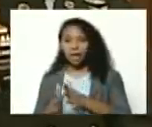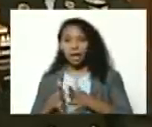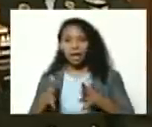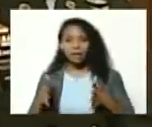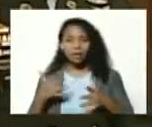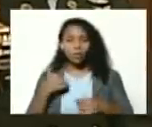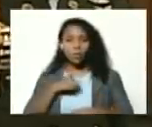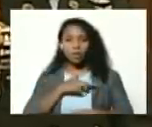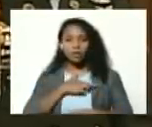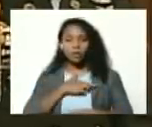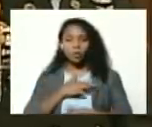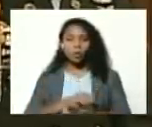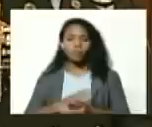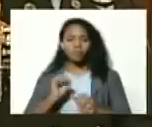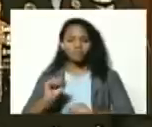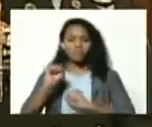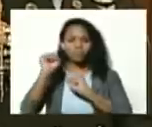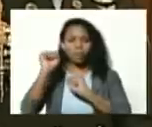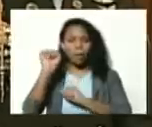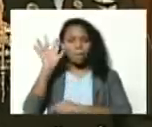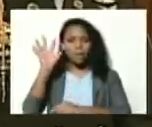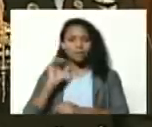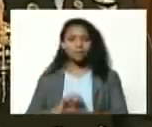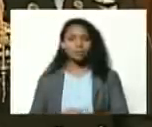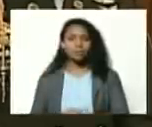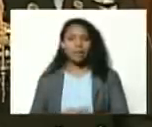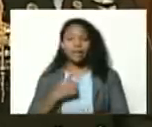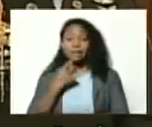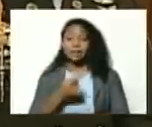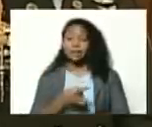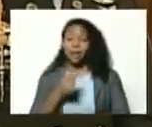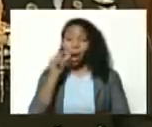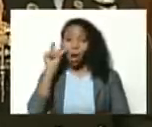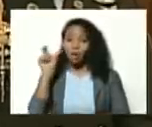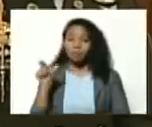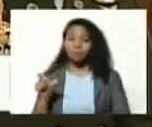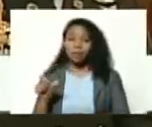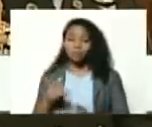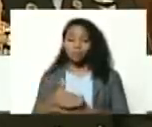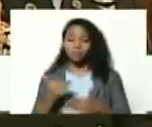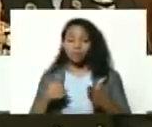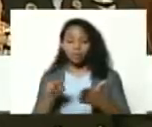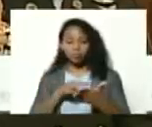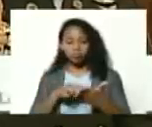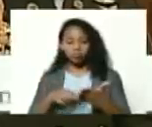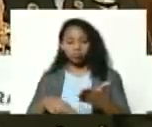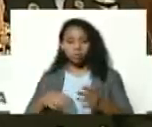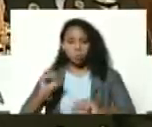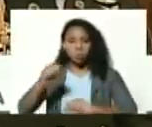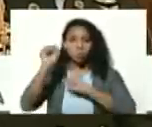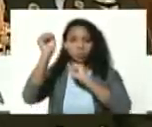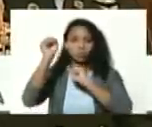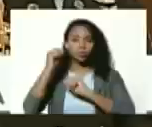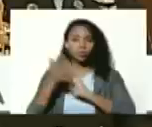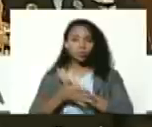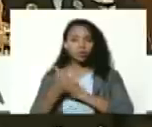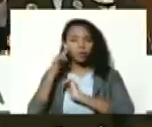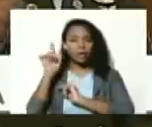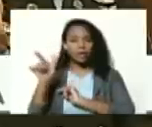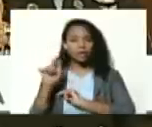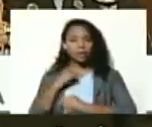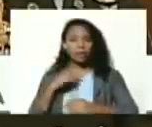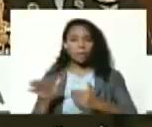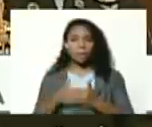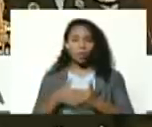de nuestros héroes de la patria decía José Martí tras leer Venezuela Heroica que al